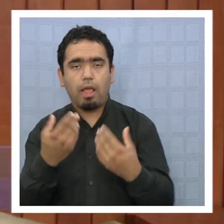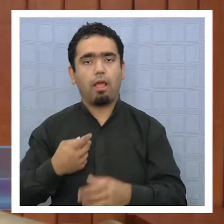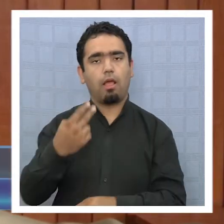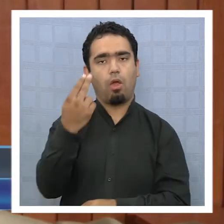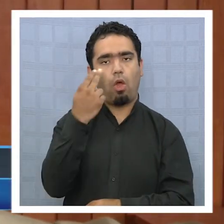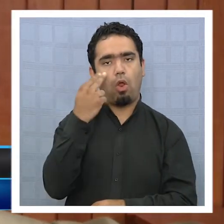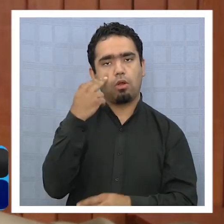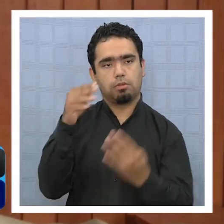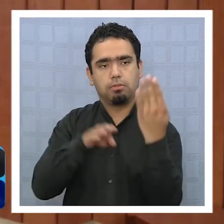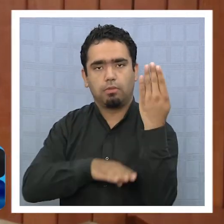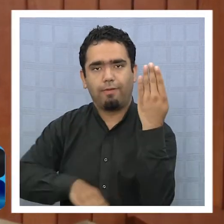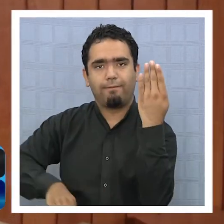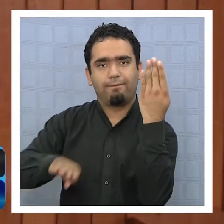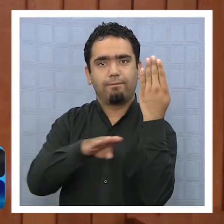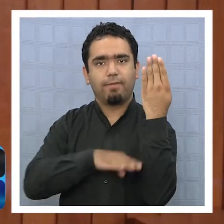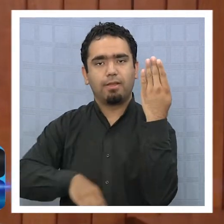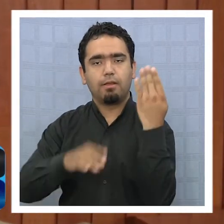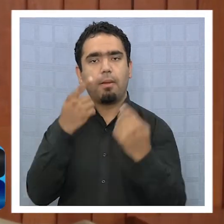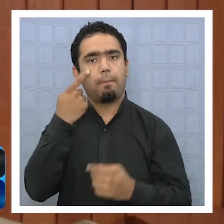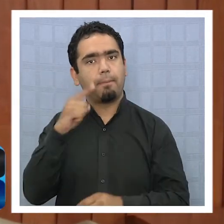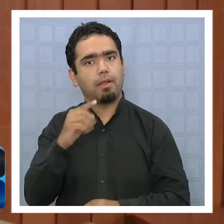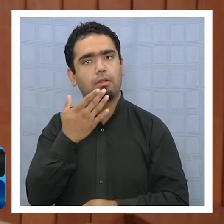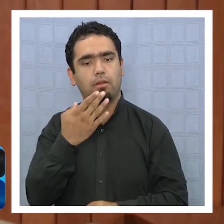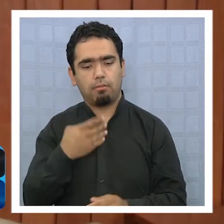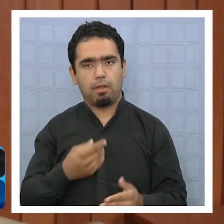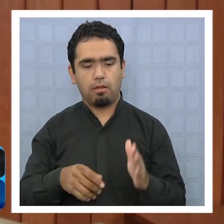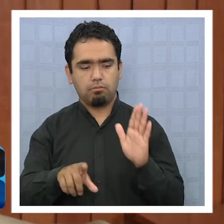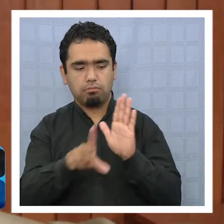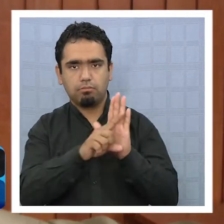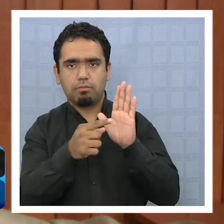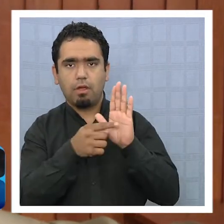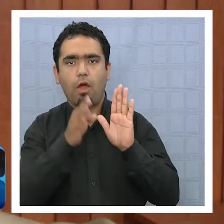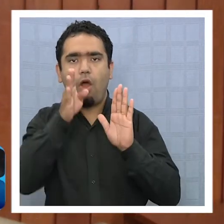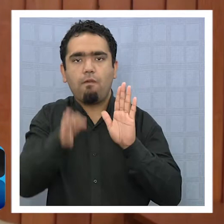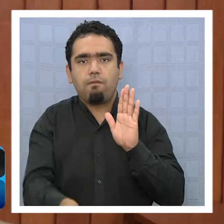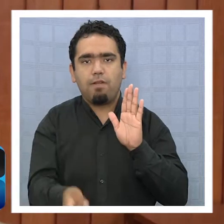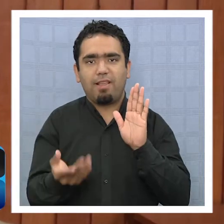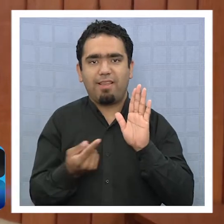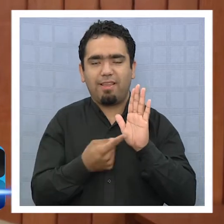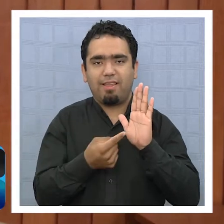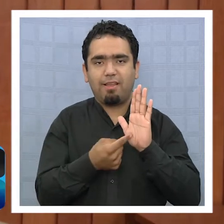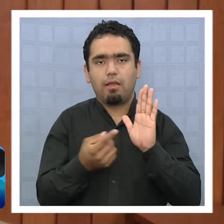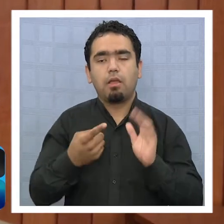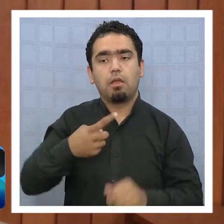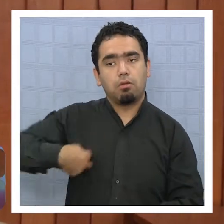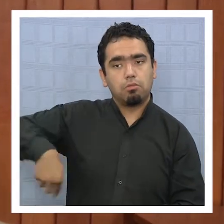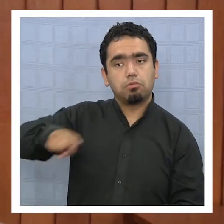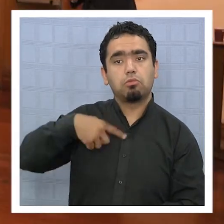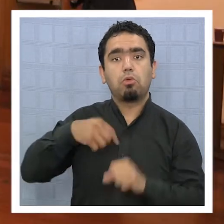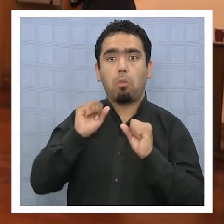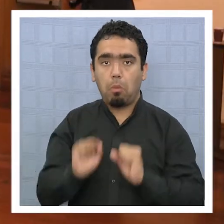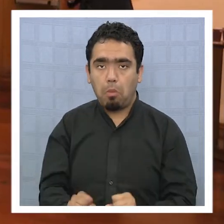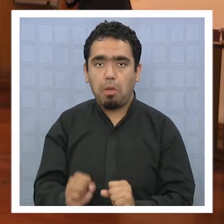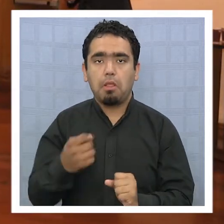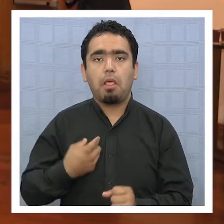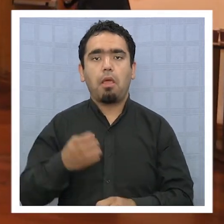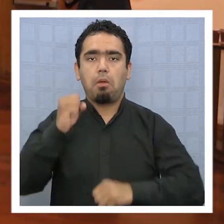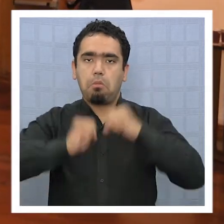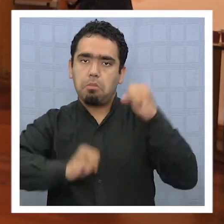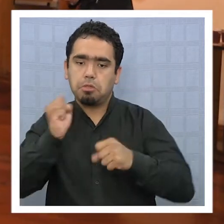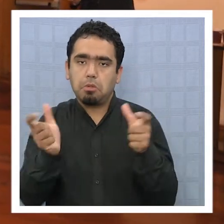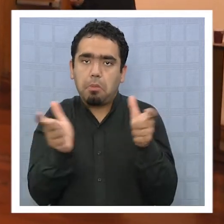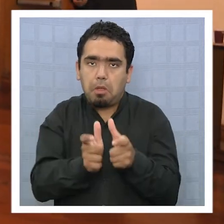básicos, pero a través obligatorios para que nosotros podamos ser unos buenos microempresarios. Y como yo tengo